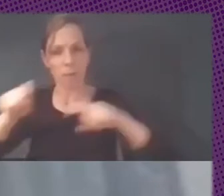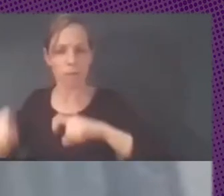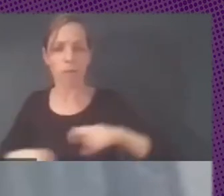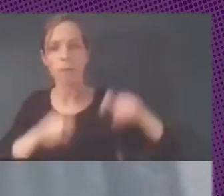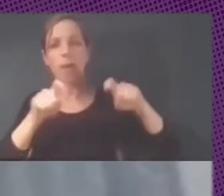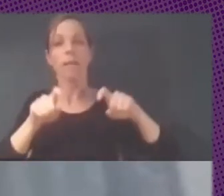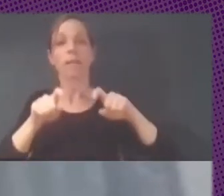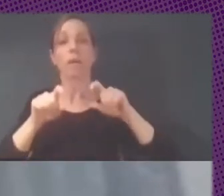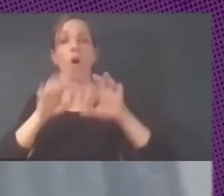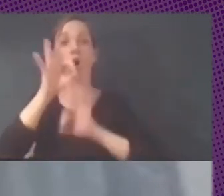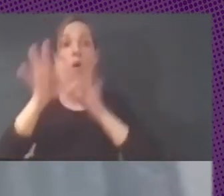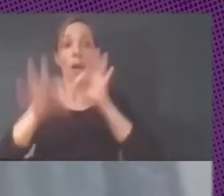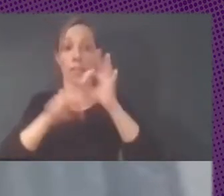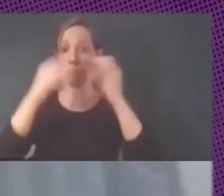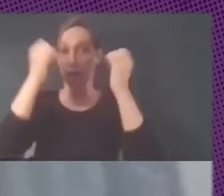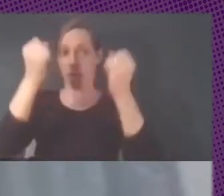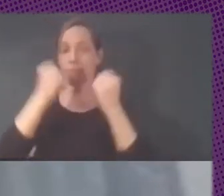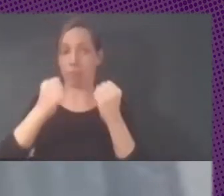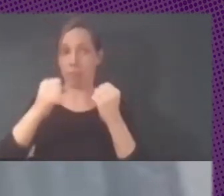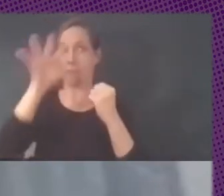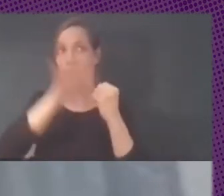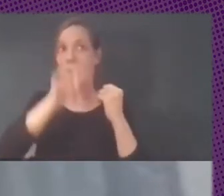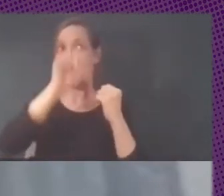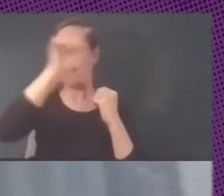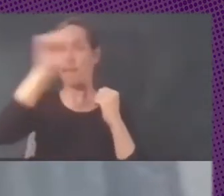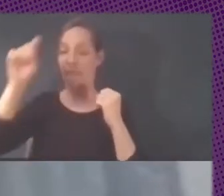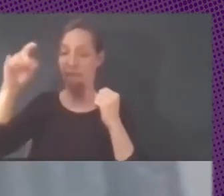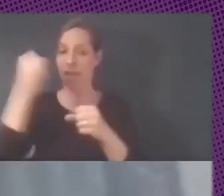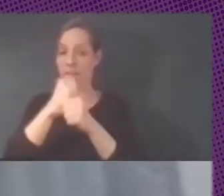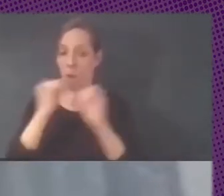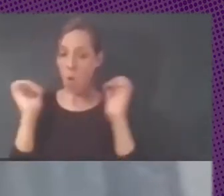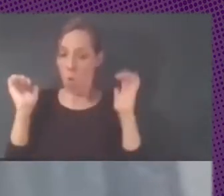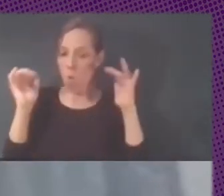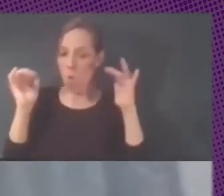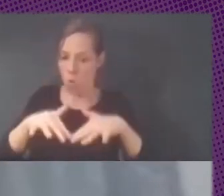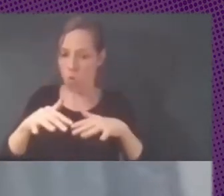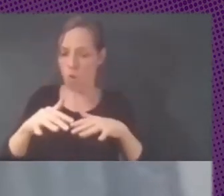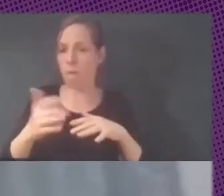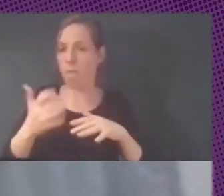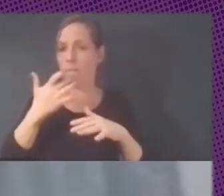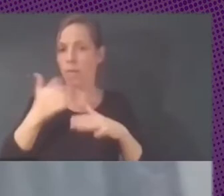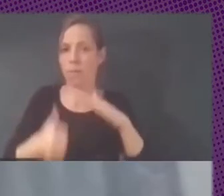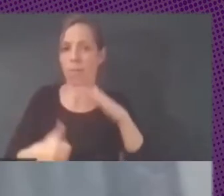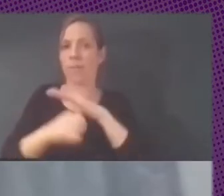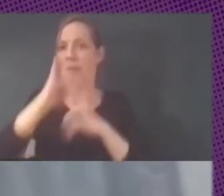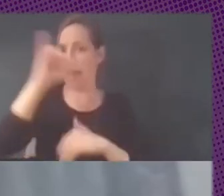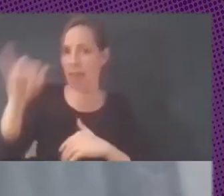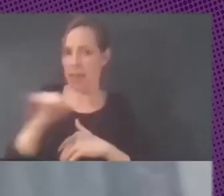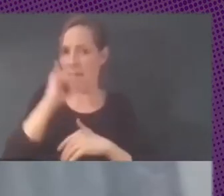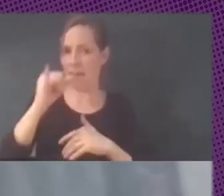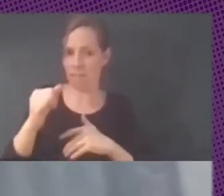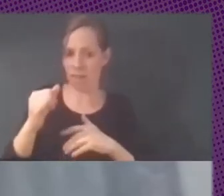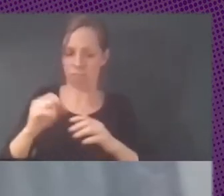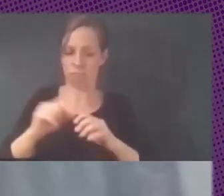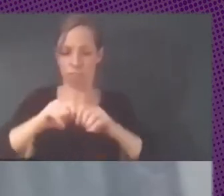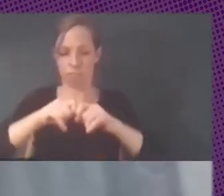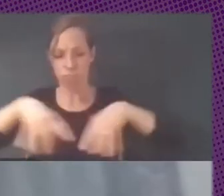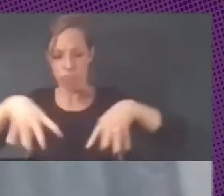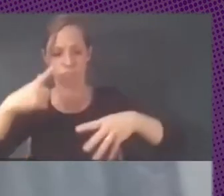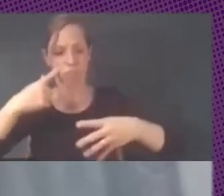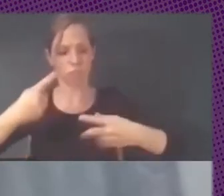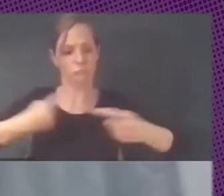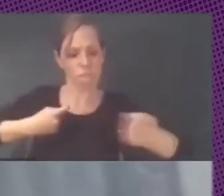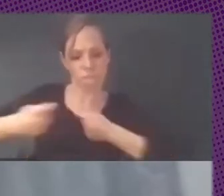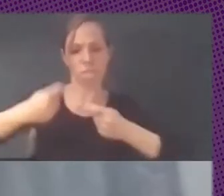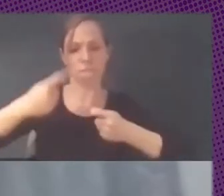organismos estatales y que pueden hacer una coordinación, jefes de centro de cómputos, por ejemplo, o sea, que pueden hacer una coordinación, empezar a trabajar, a hacer